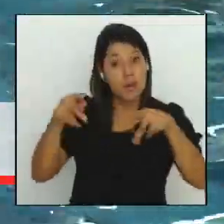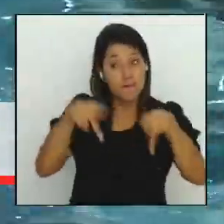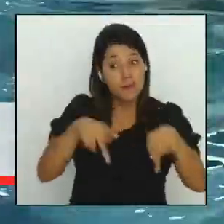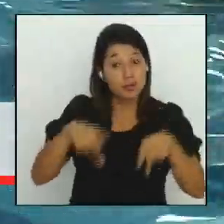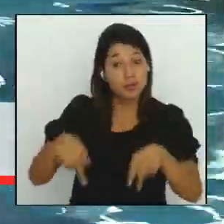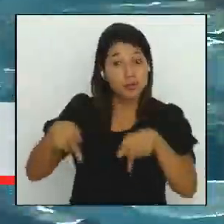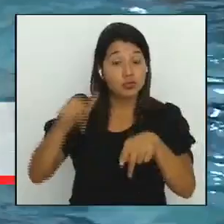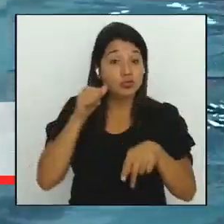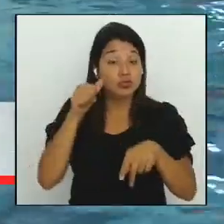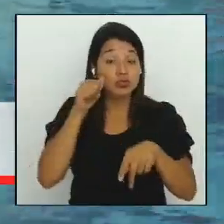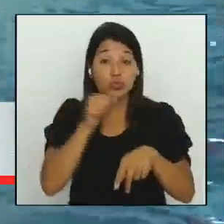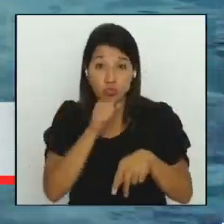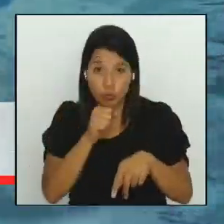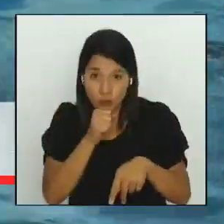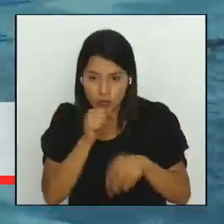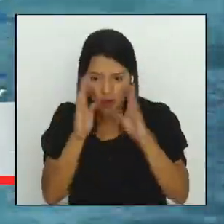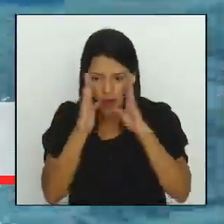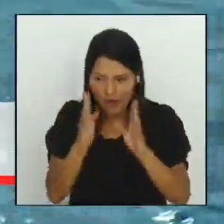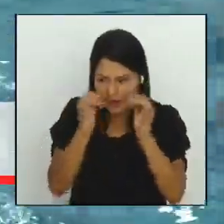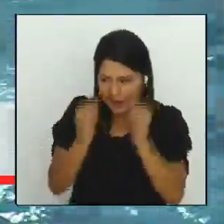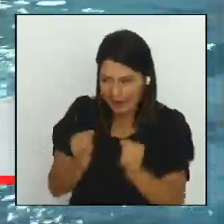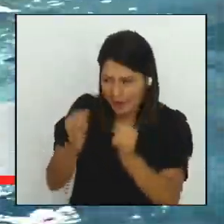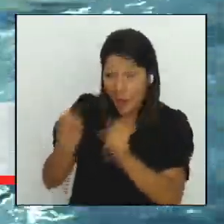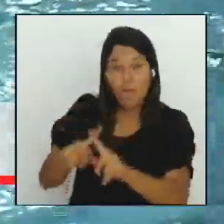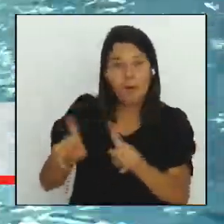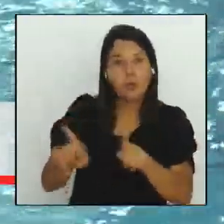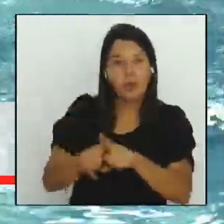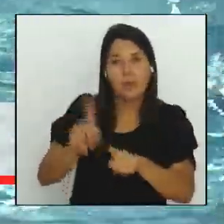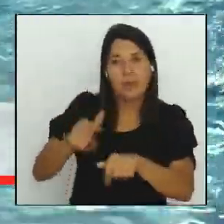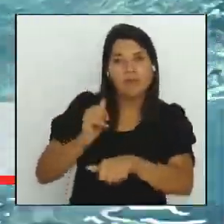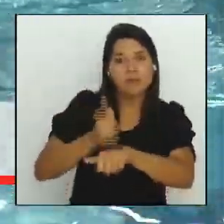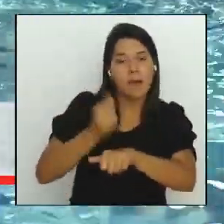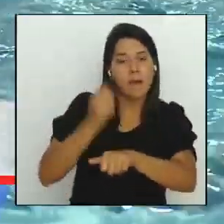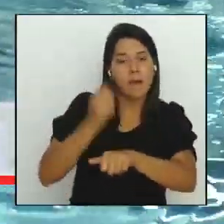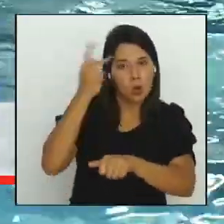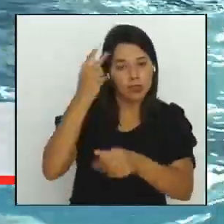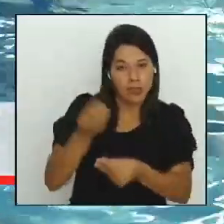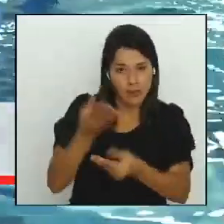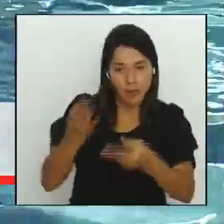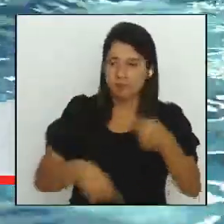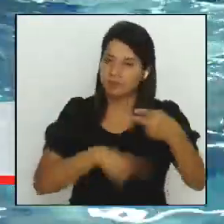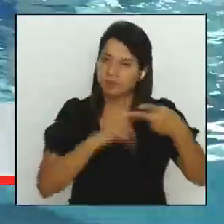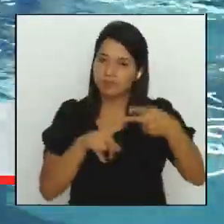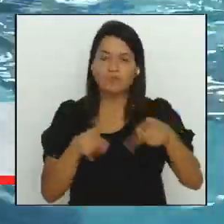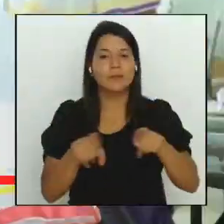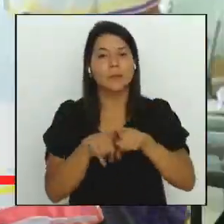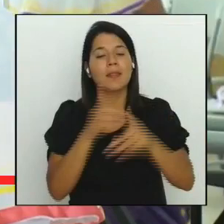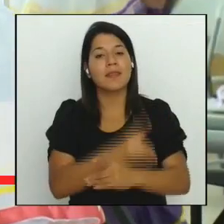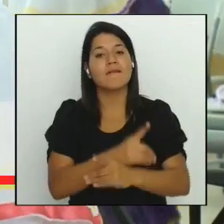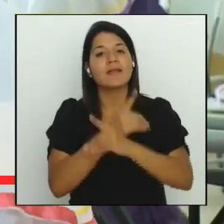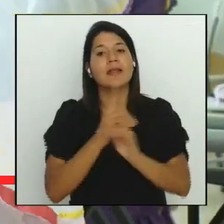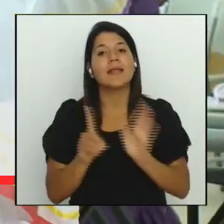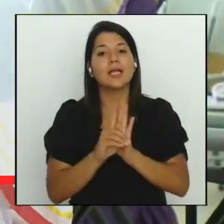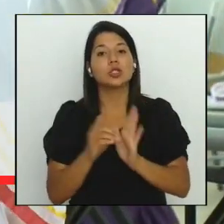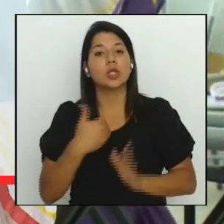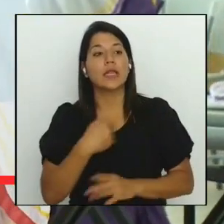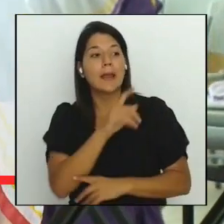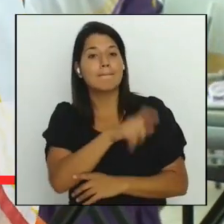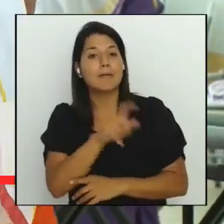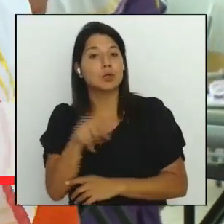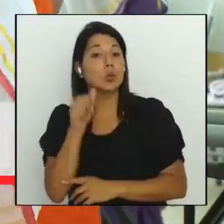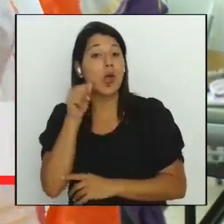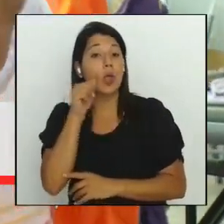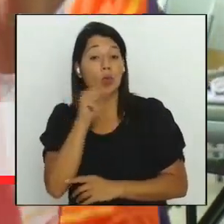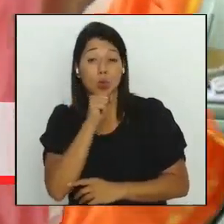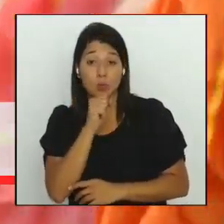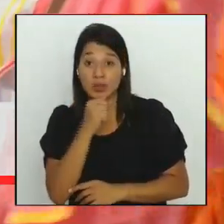acompañado por política pública y por otro lado defender los derechos de los adultos mayores. Román asegura que hay más de 1.030 adultos mayores